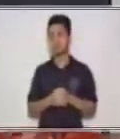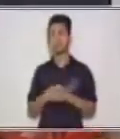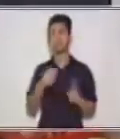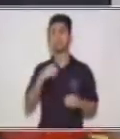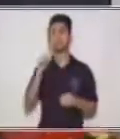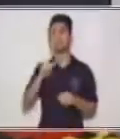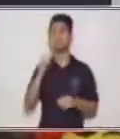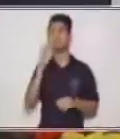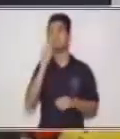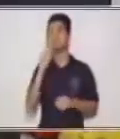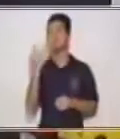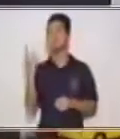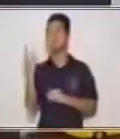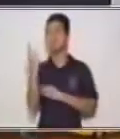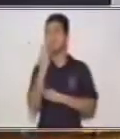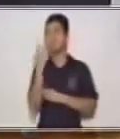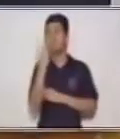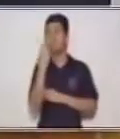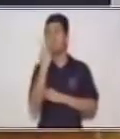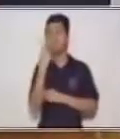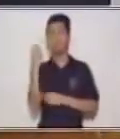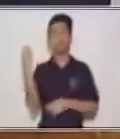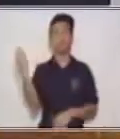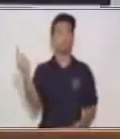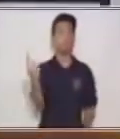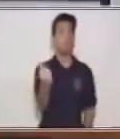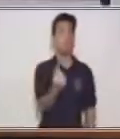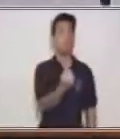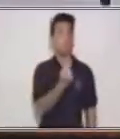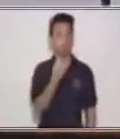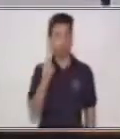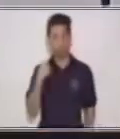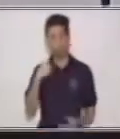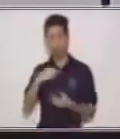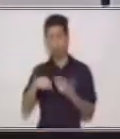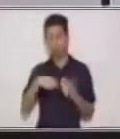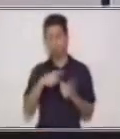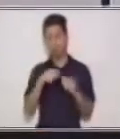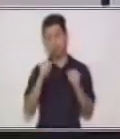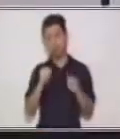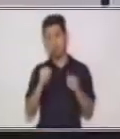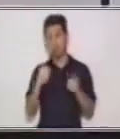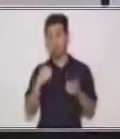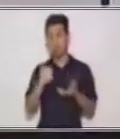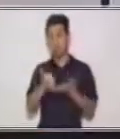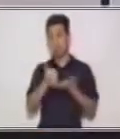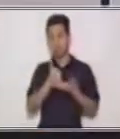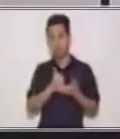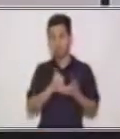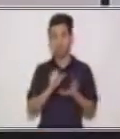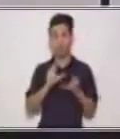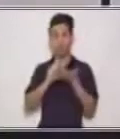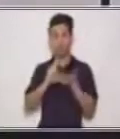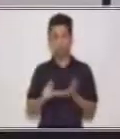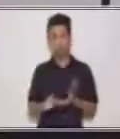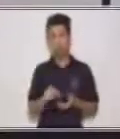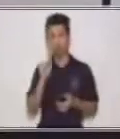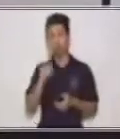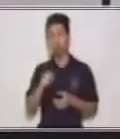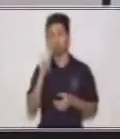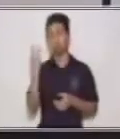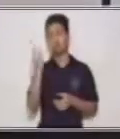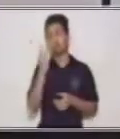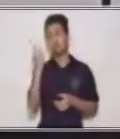importancia que tenemos todas las personas de nuestra familia para poder colaborar. Y es importante el respeto y algunas otras